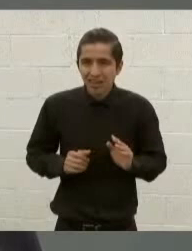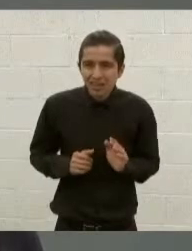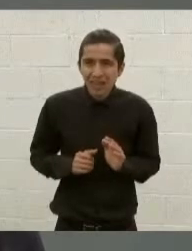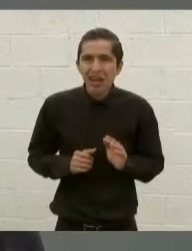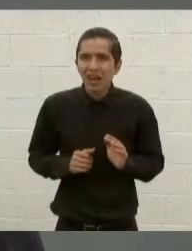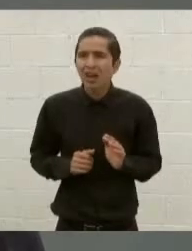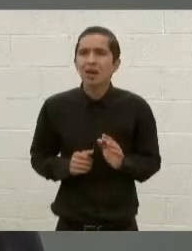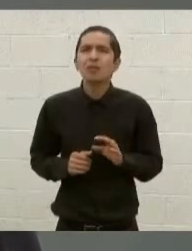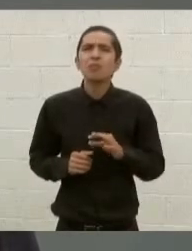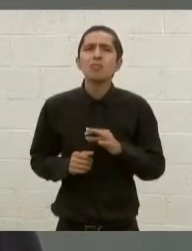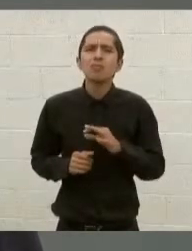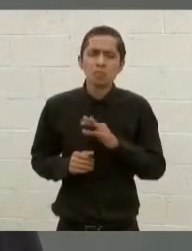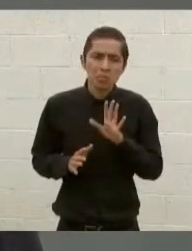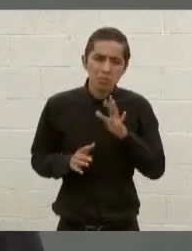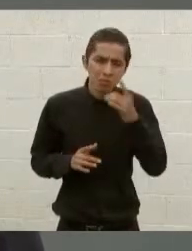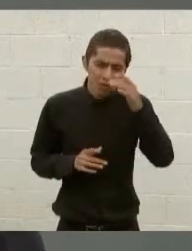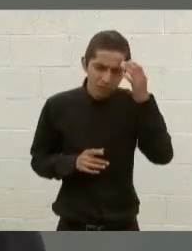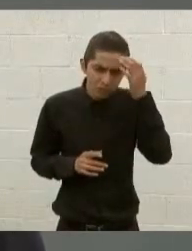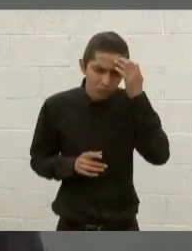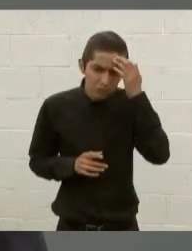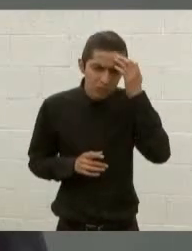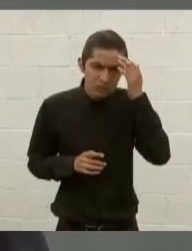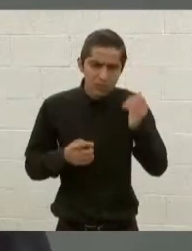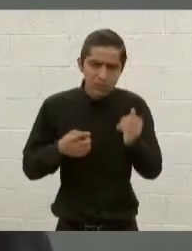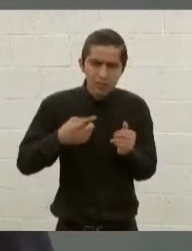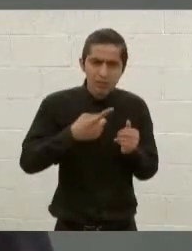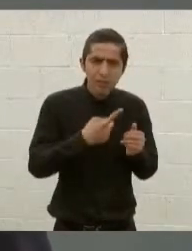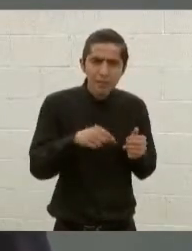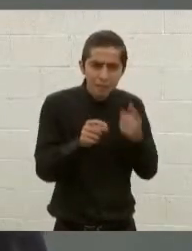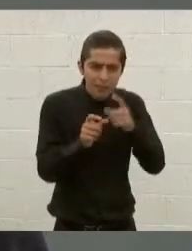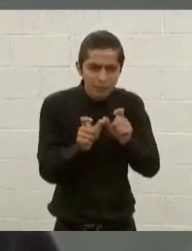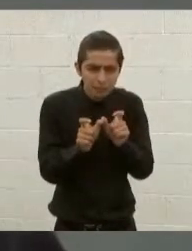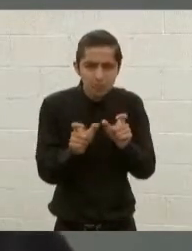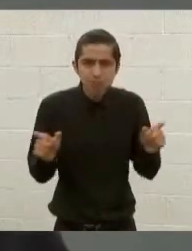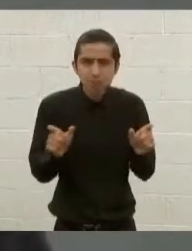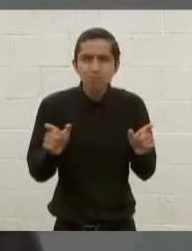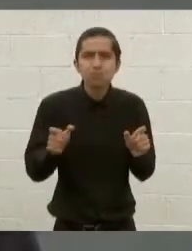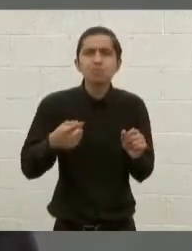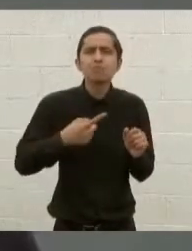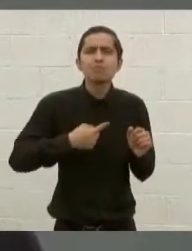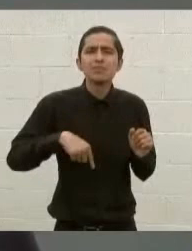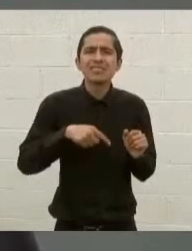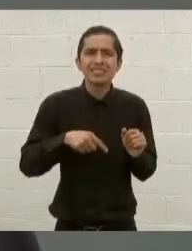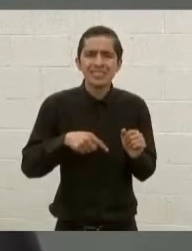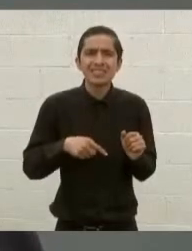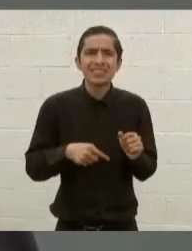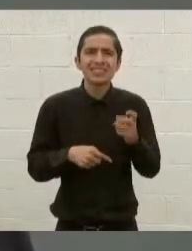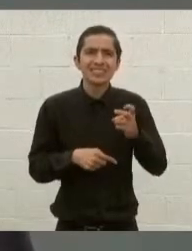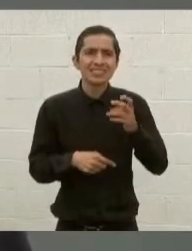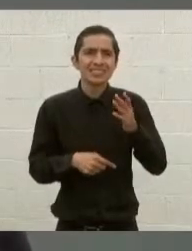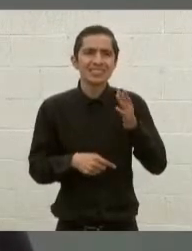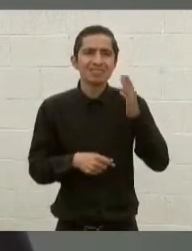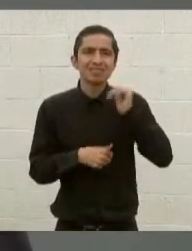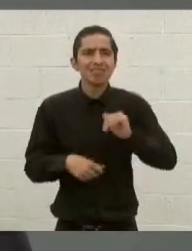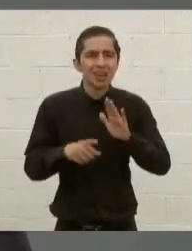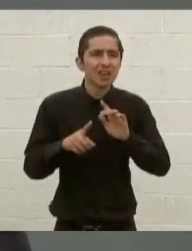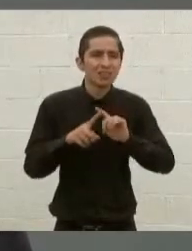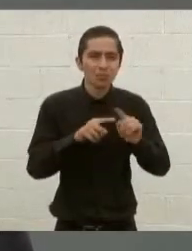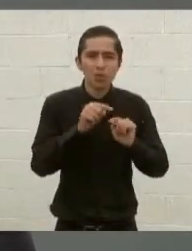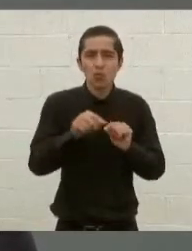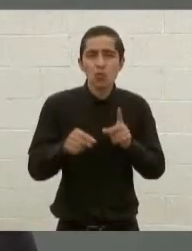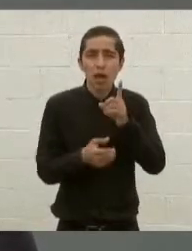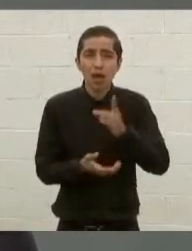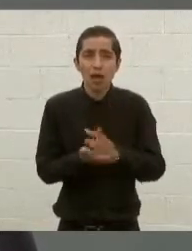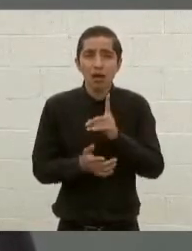dan capacidad para conocer a la perfección esos liderazgos, sólo que una